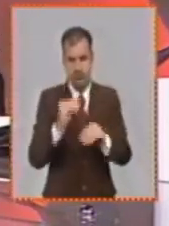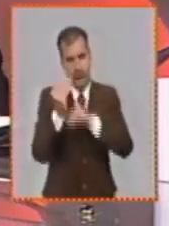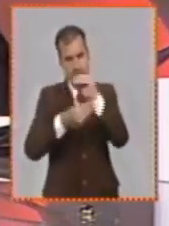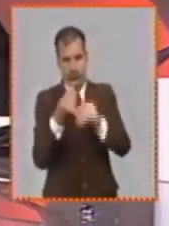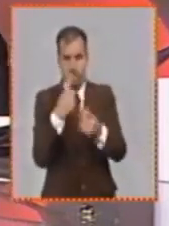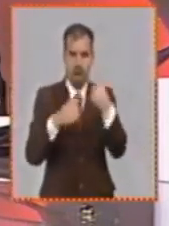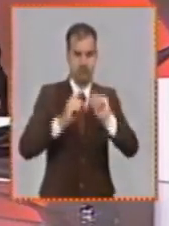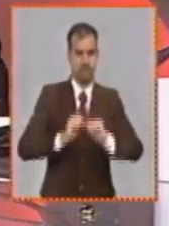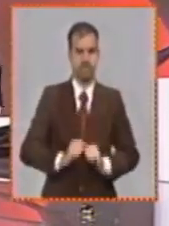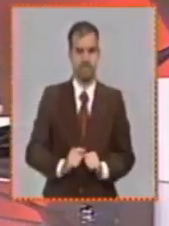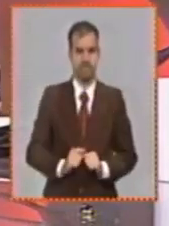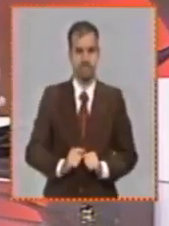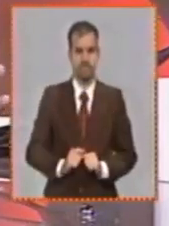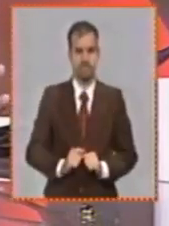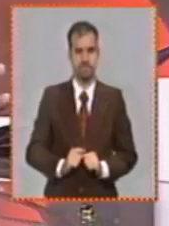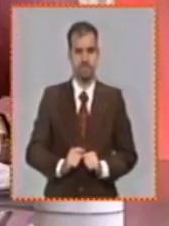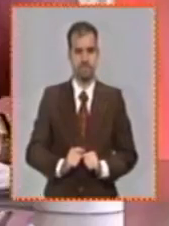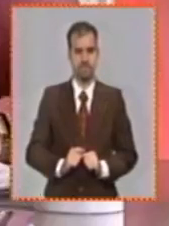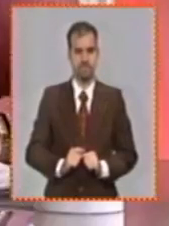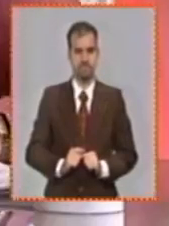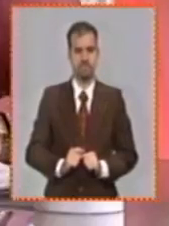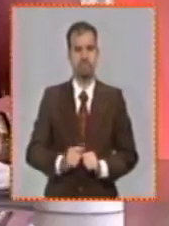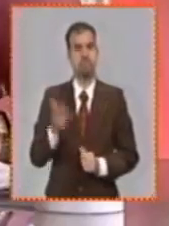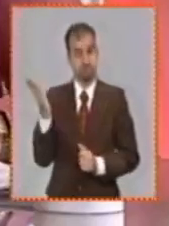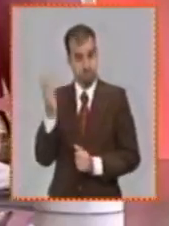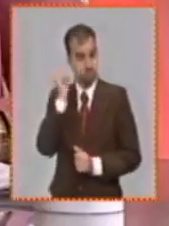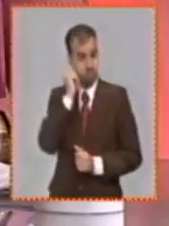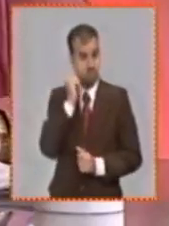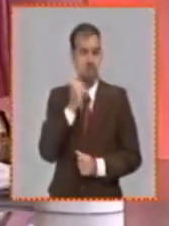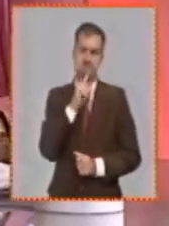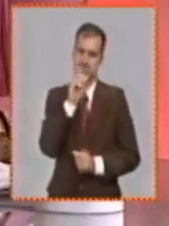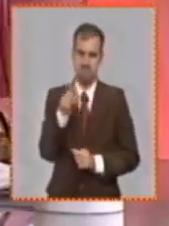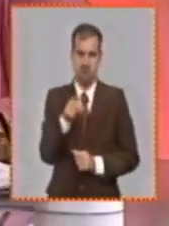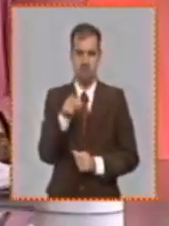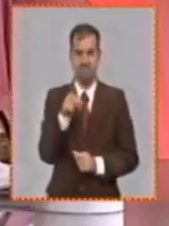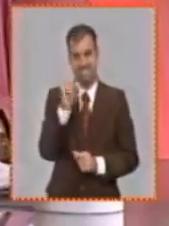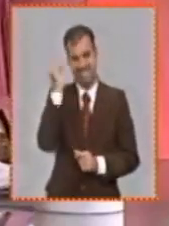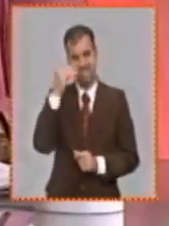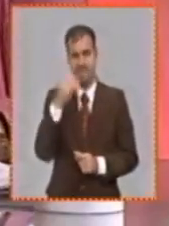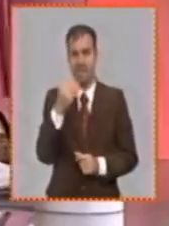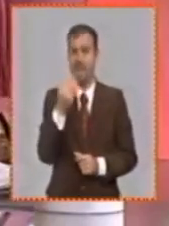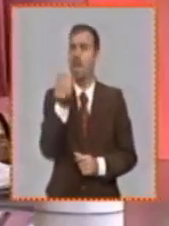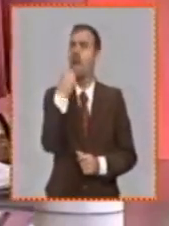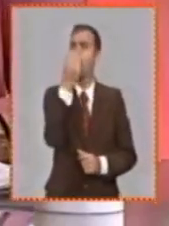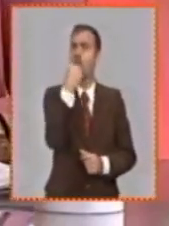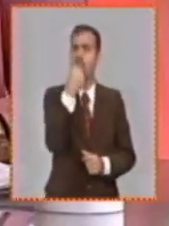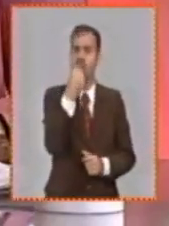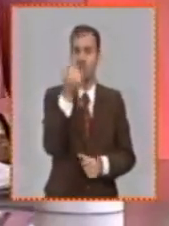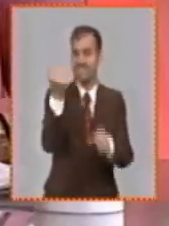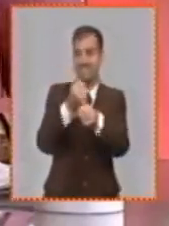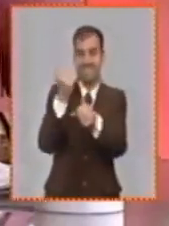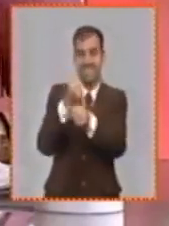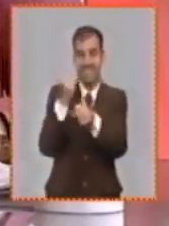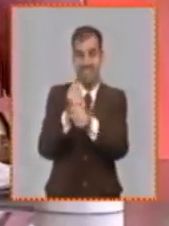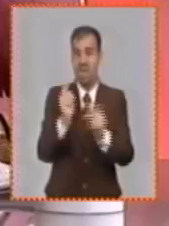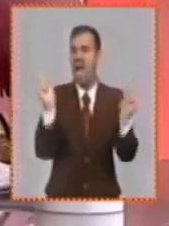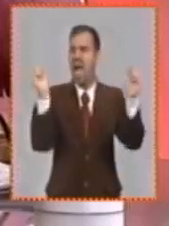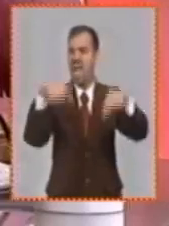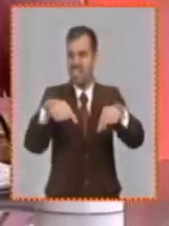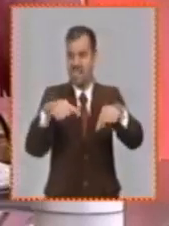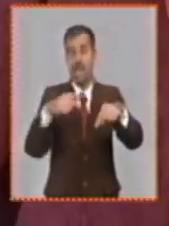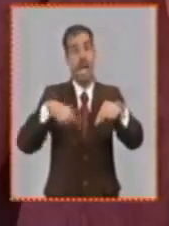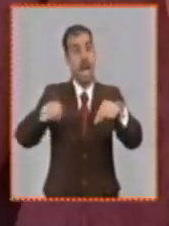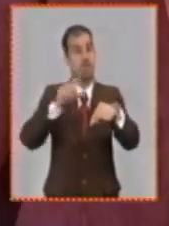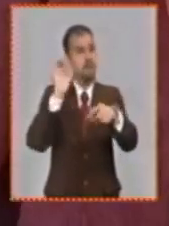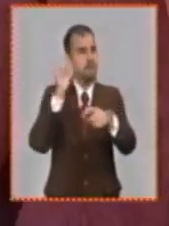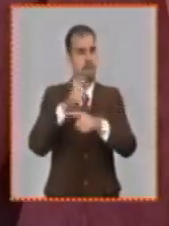ministra creo que uno de los temas que más opiniones ha suscitado es el tema de los comedores obreros transporte obrero comedores obreros pero el comedor obrero me parece que es uno